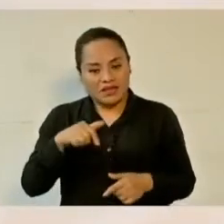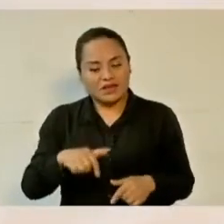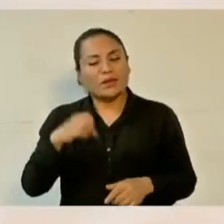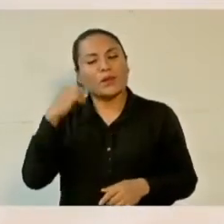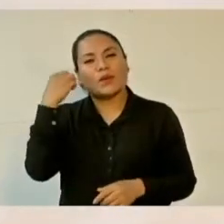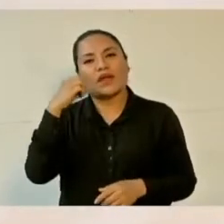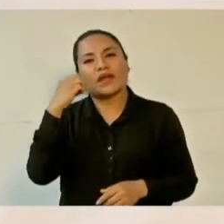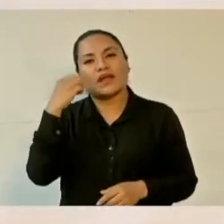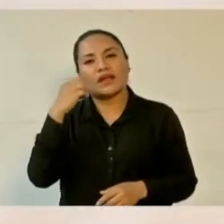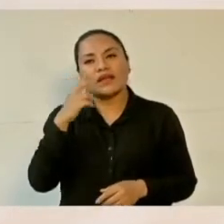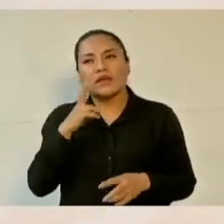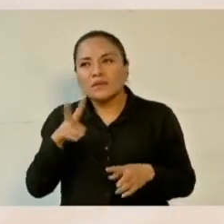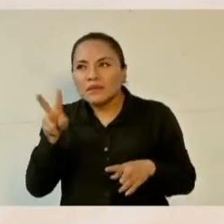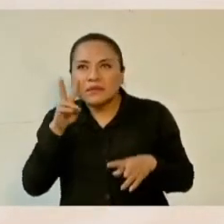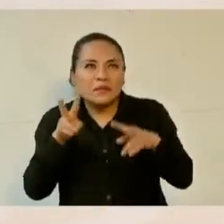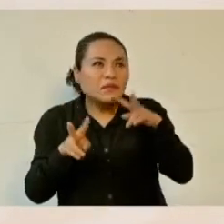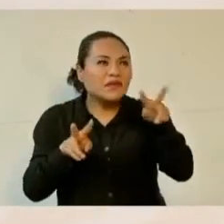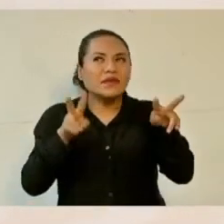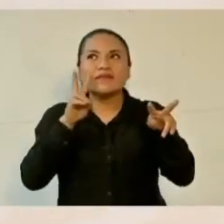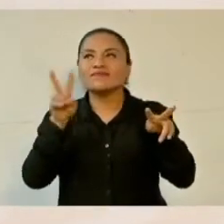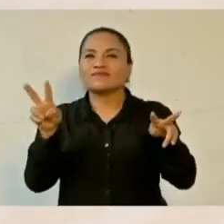ve, lo que se